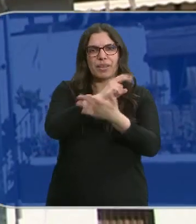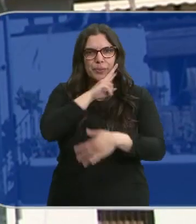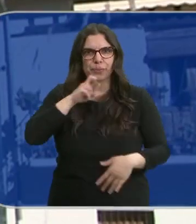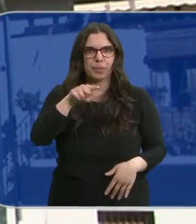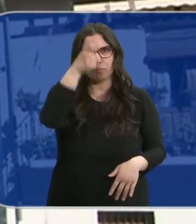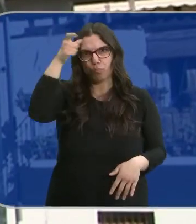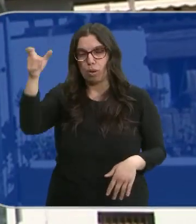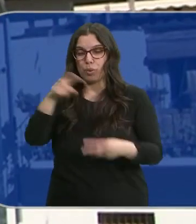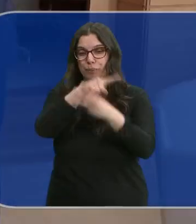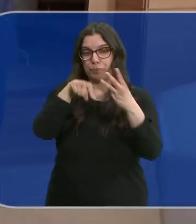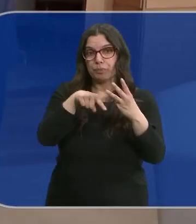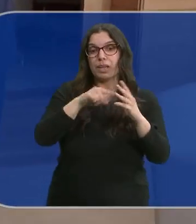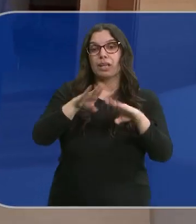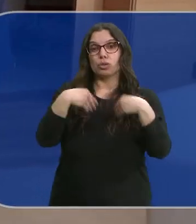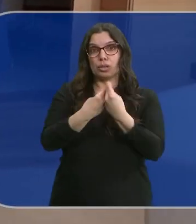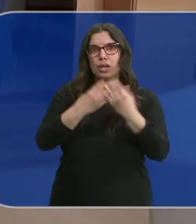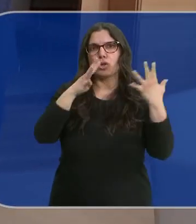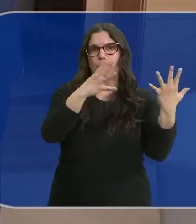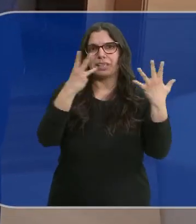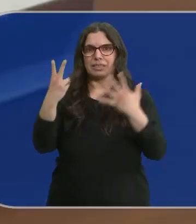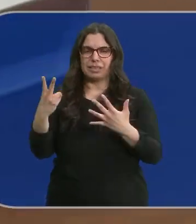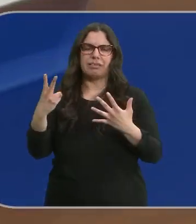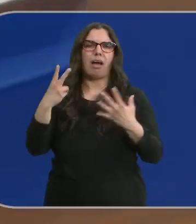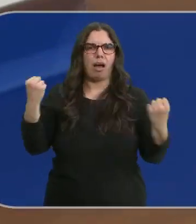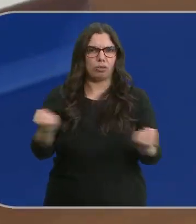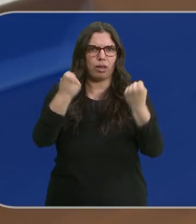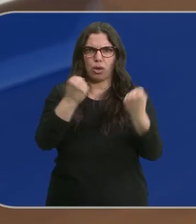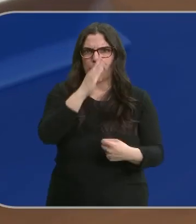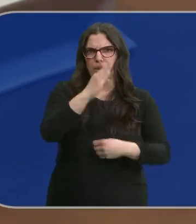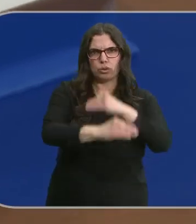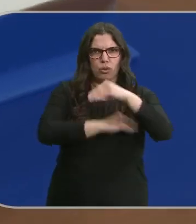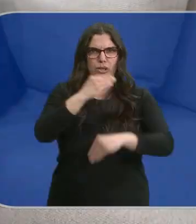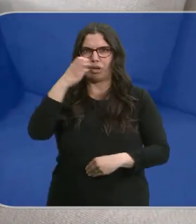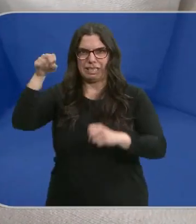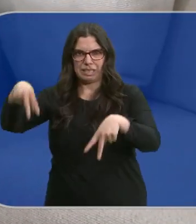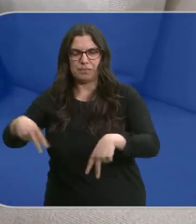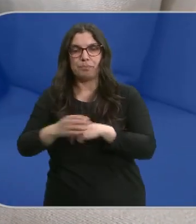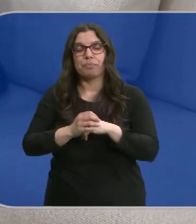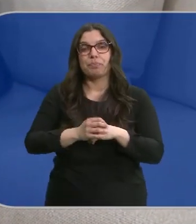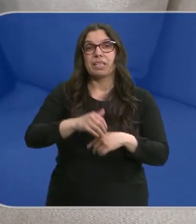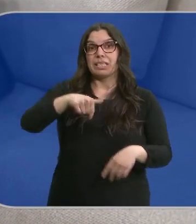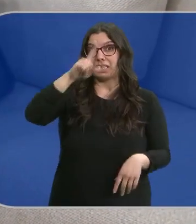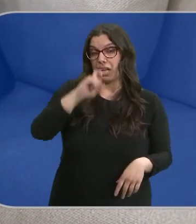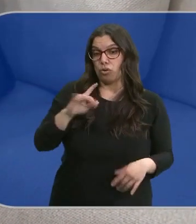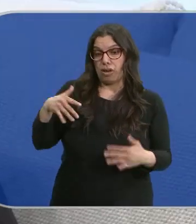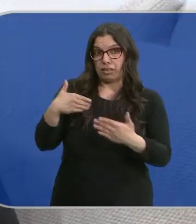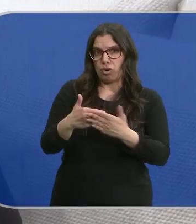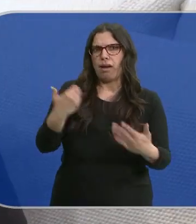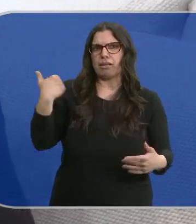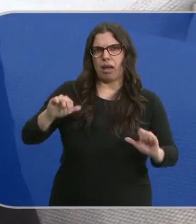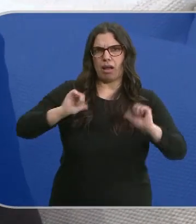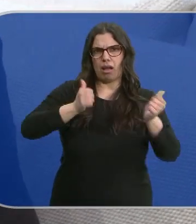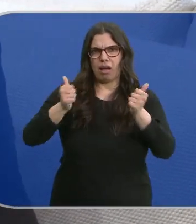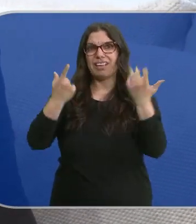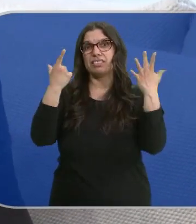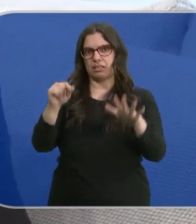son algunas de las 97 actuaciones de oficio del Procurador del Común en 2023. En lo que va de 2024, ya se han